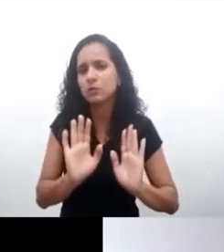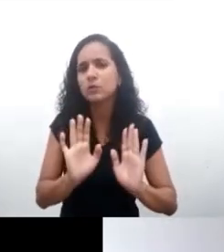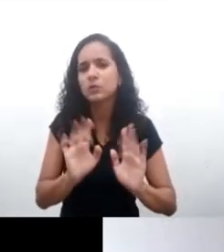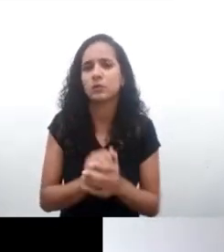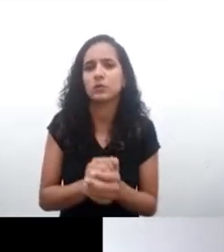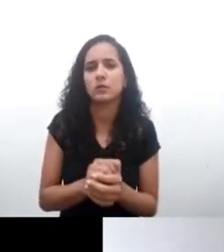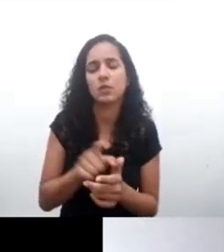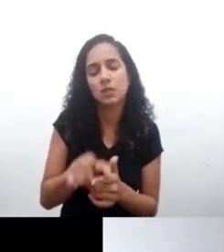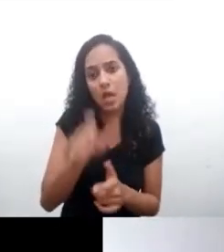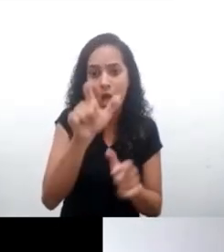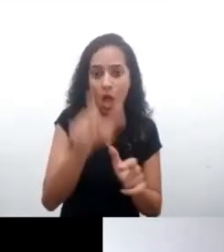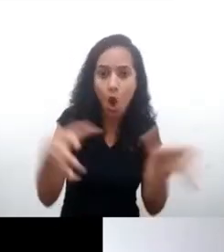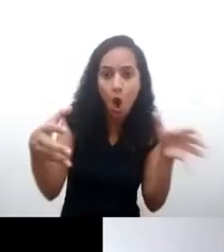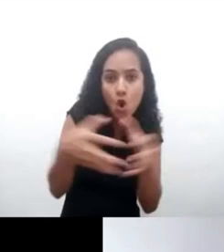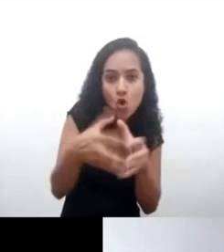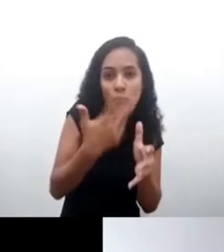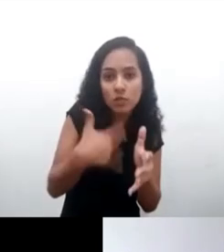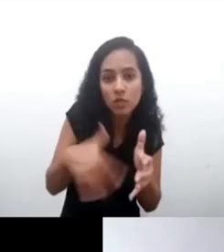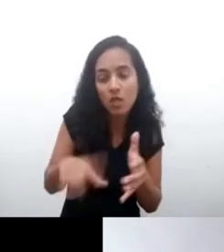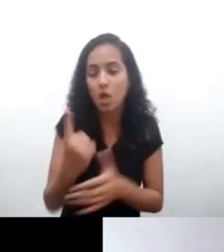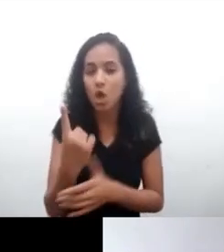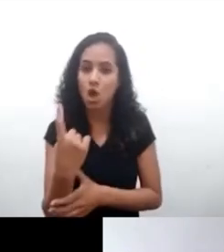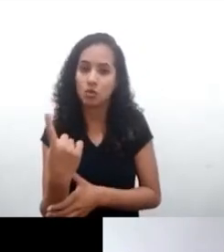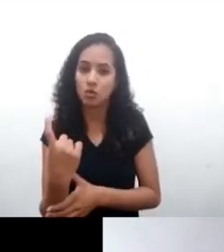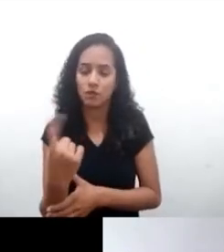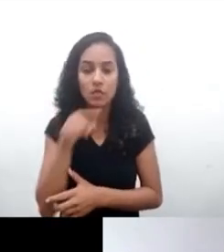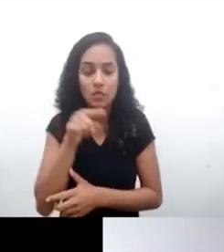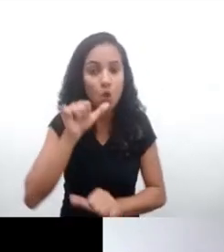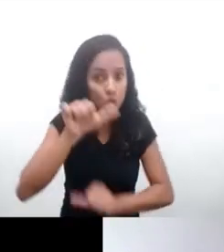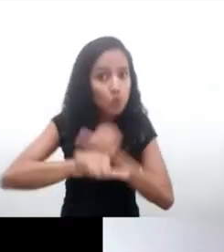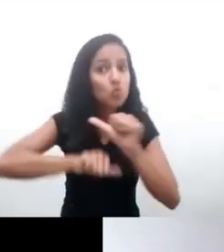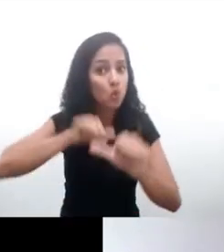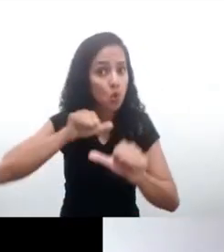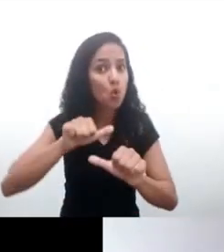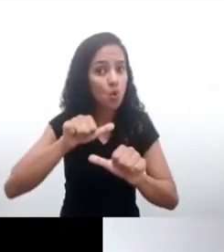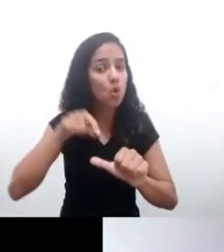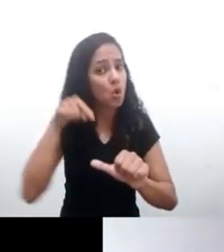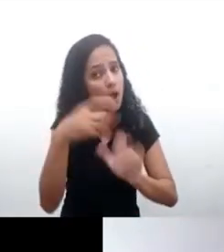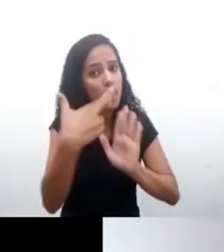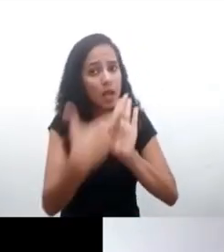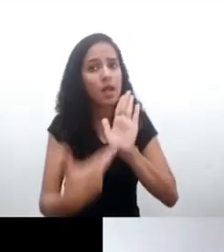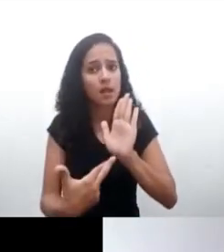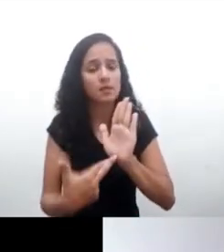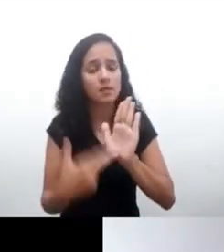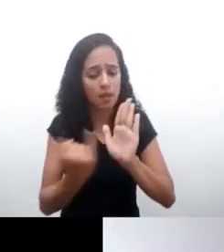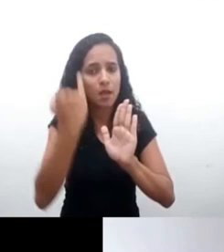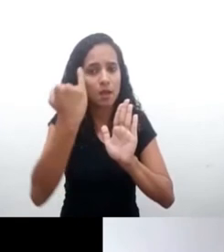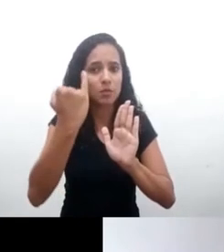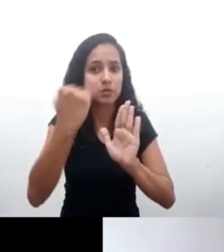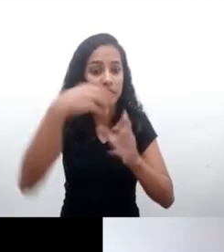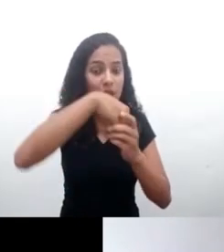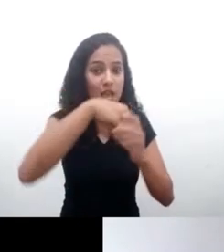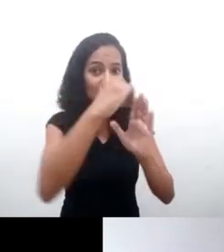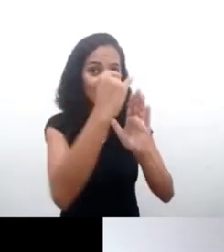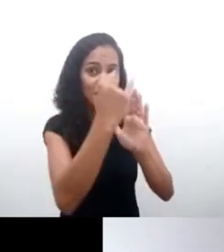Este es un giro muy interesante que trae la observación. La sección E reconoce y enumera